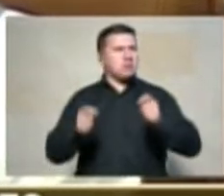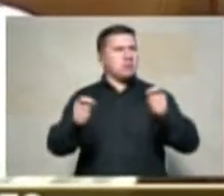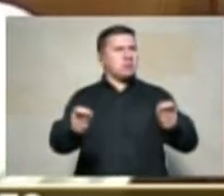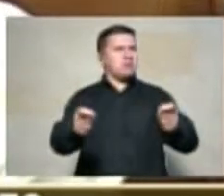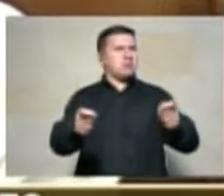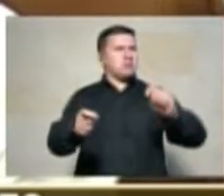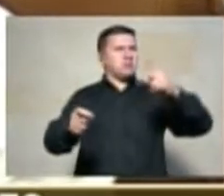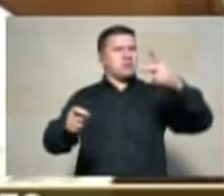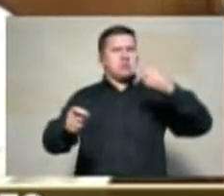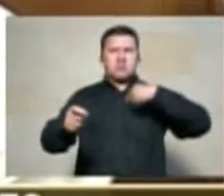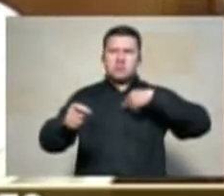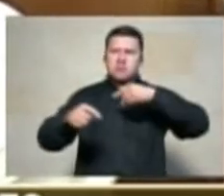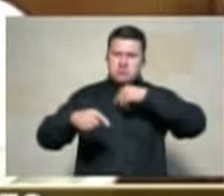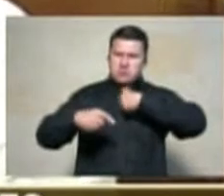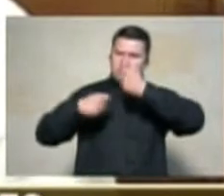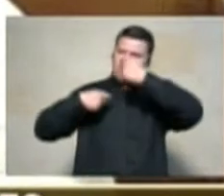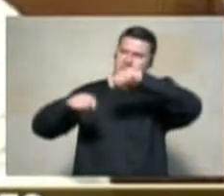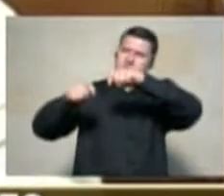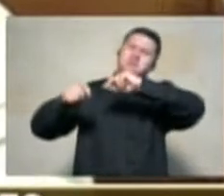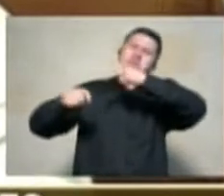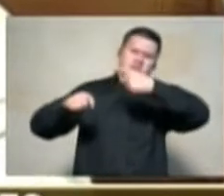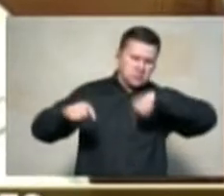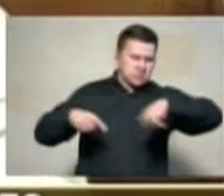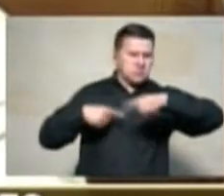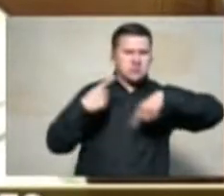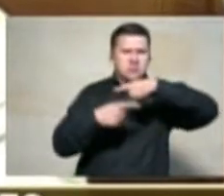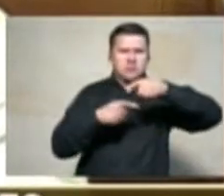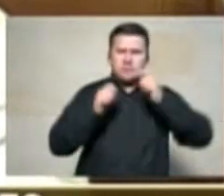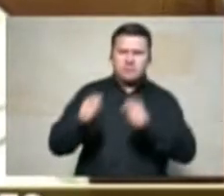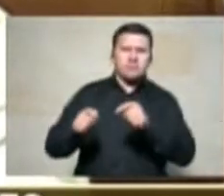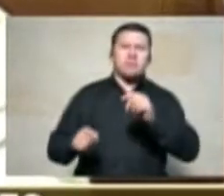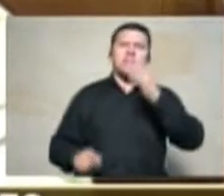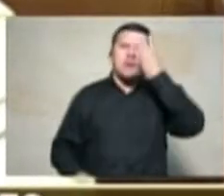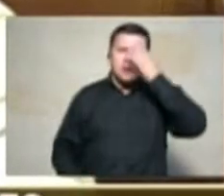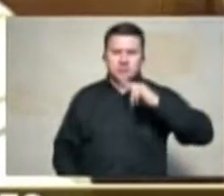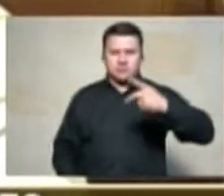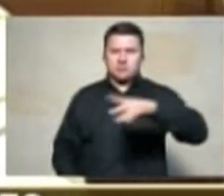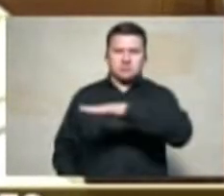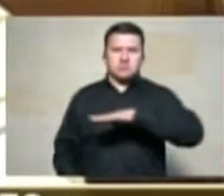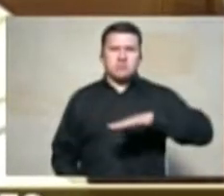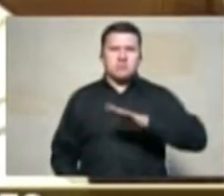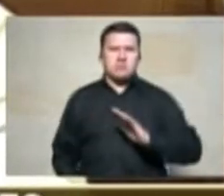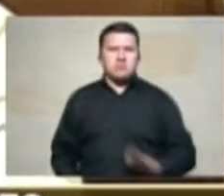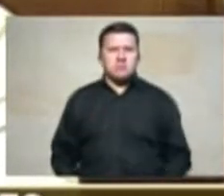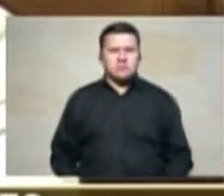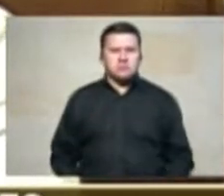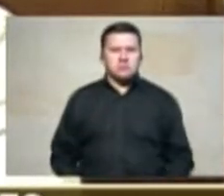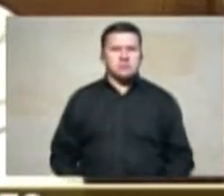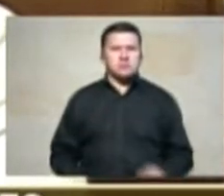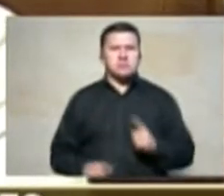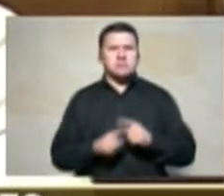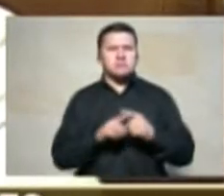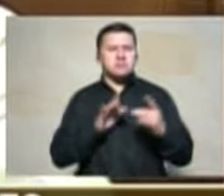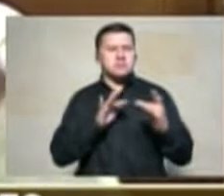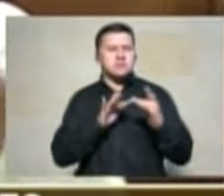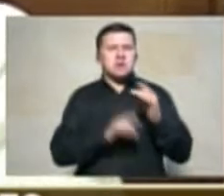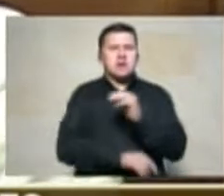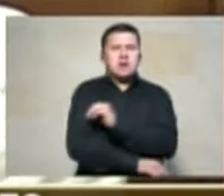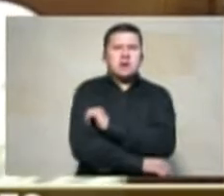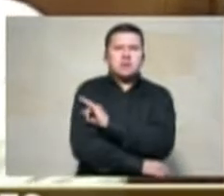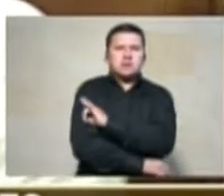segundo ocupante porque muchas veces los segundos ocupantes tenían una relación con el grupo